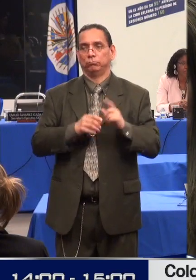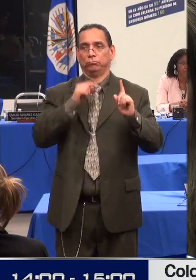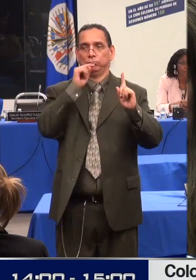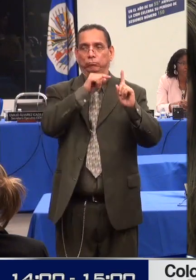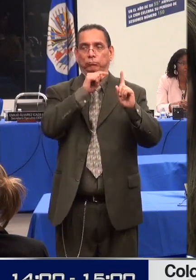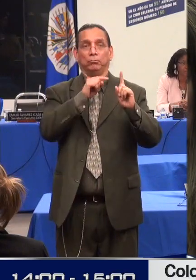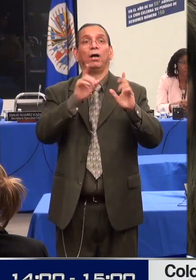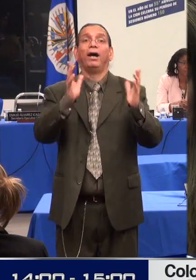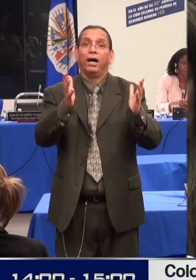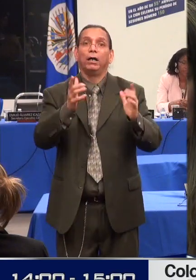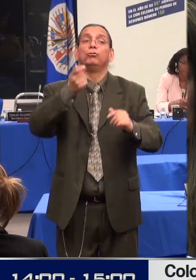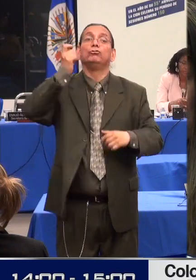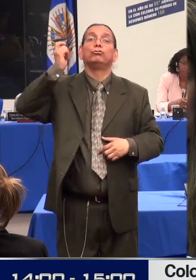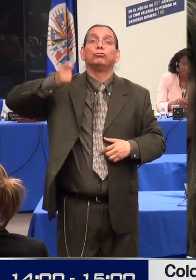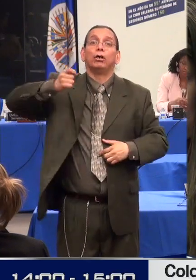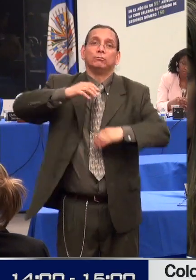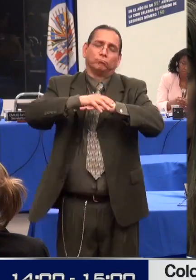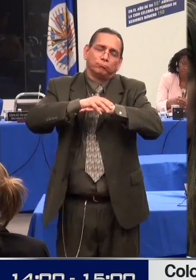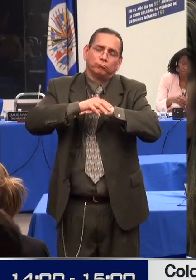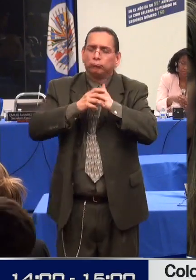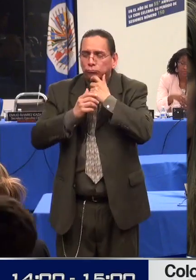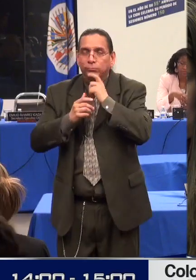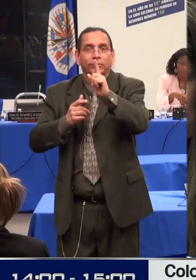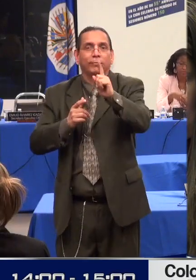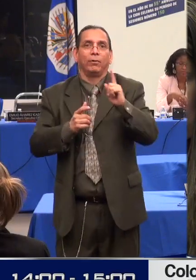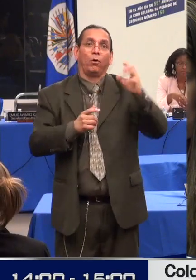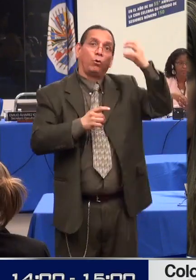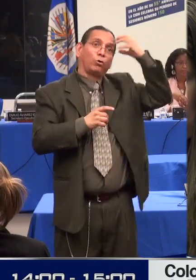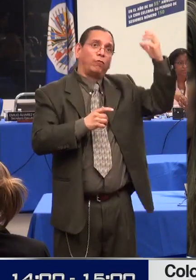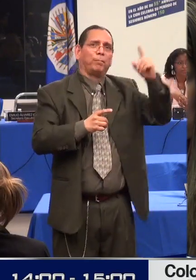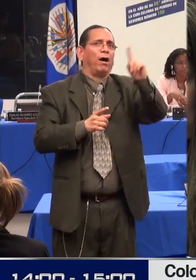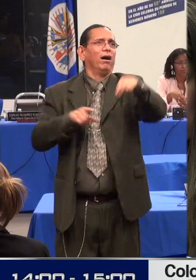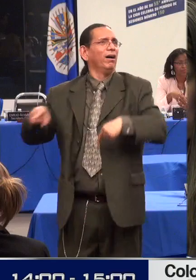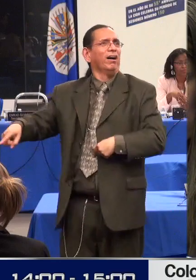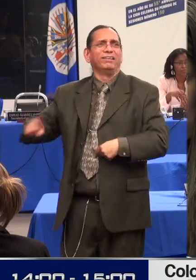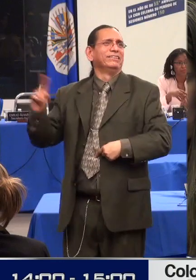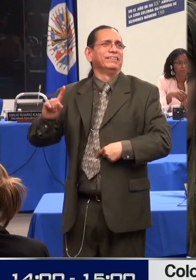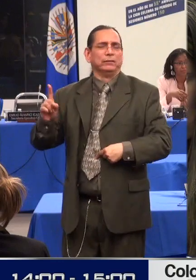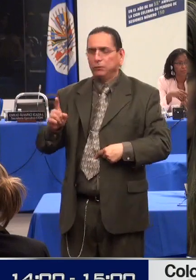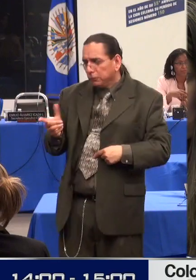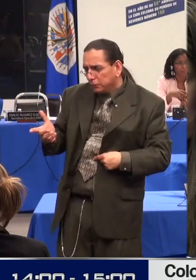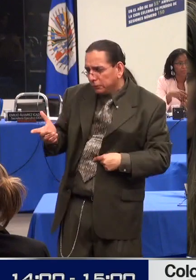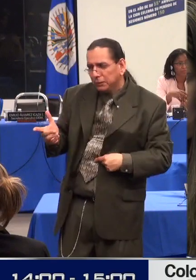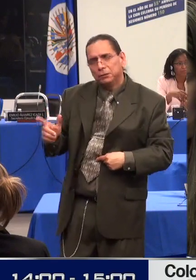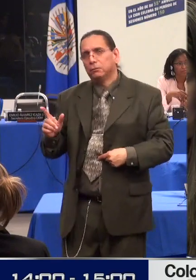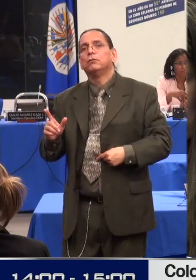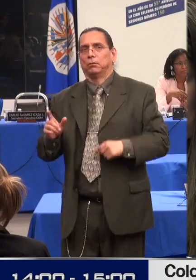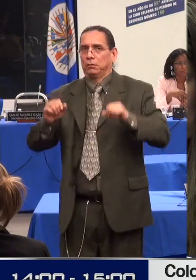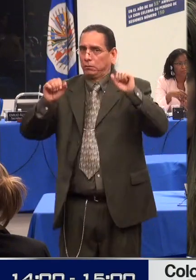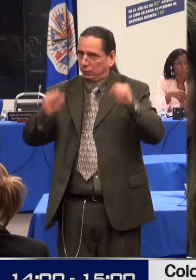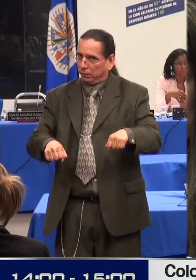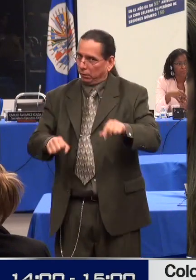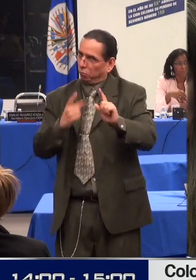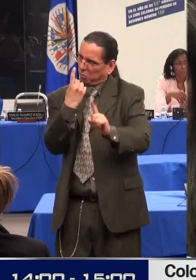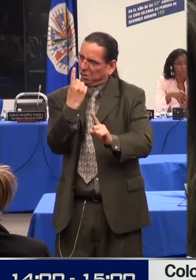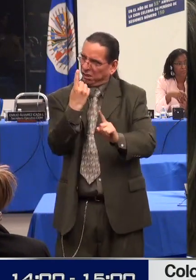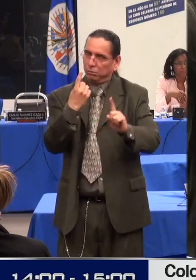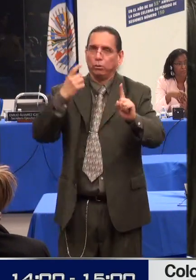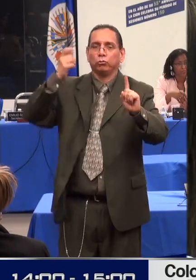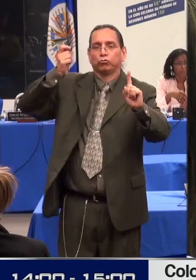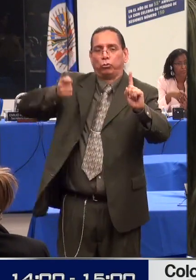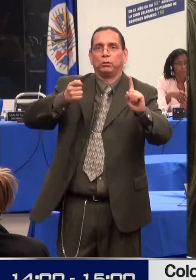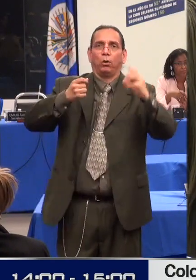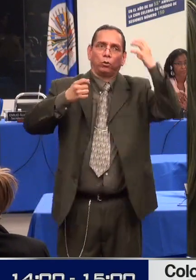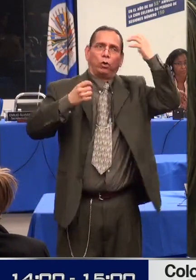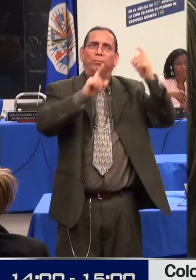se hacen bajo la óptica de una condición de discriminación o donde se afecte la vida o la